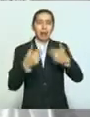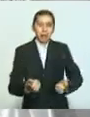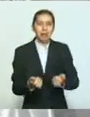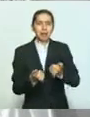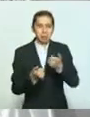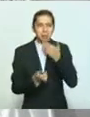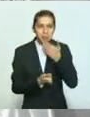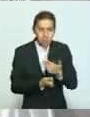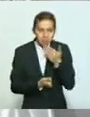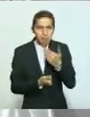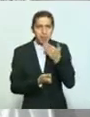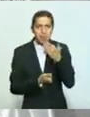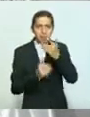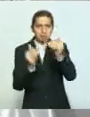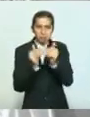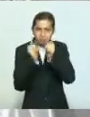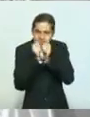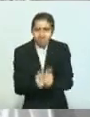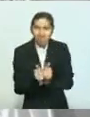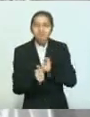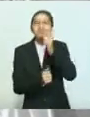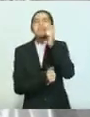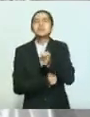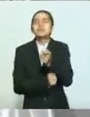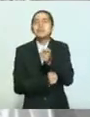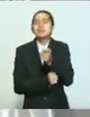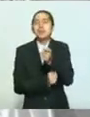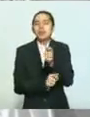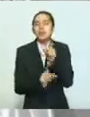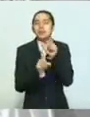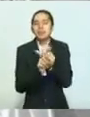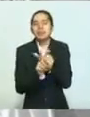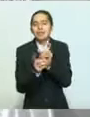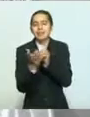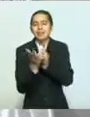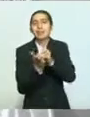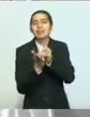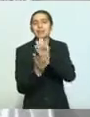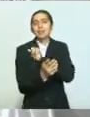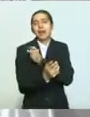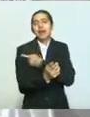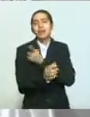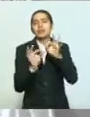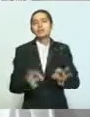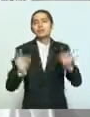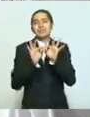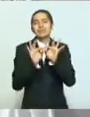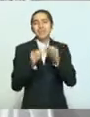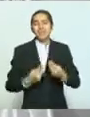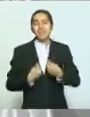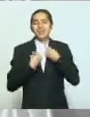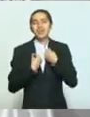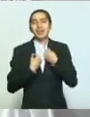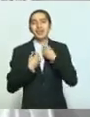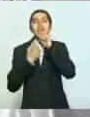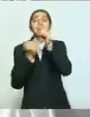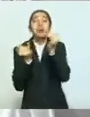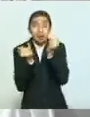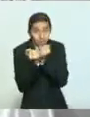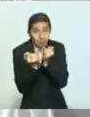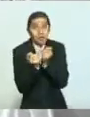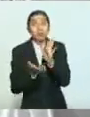busca proteger el derecho a la salud y a la vida. A la policía Michoacán,